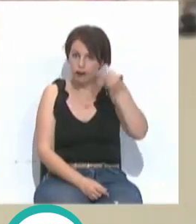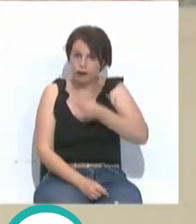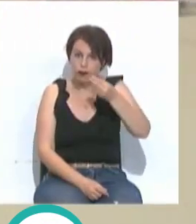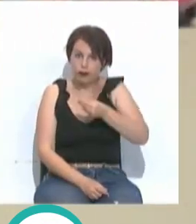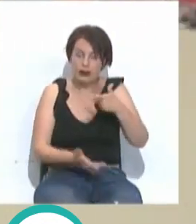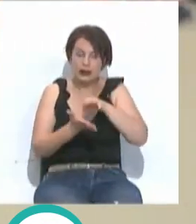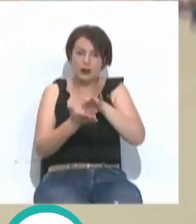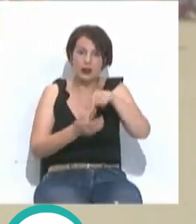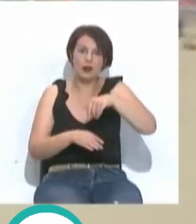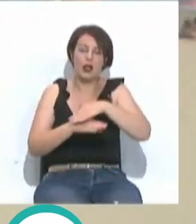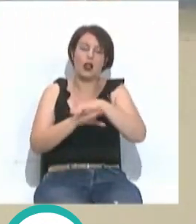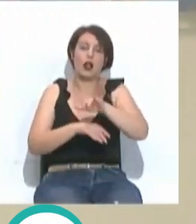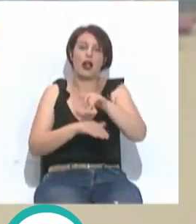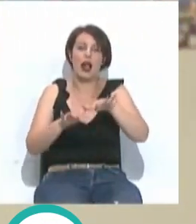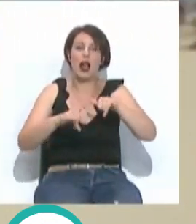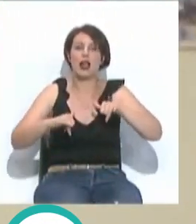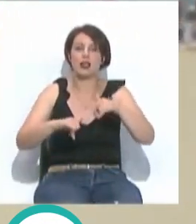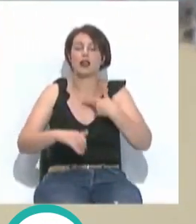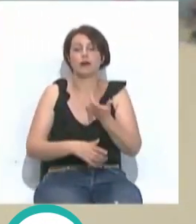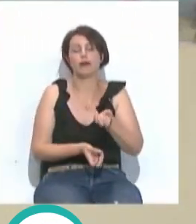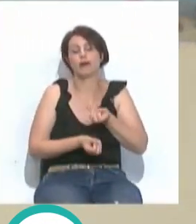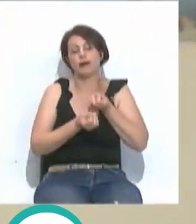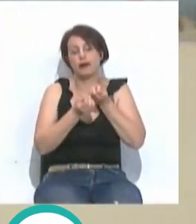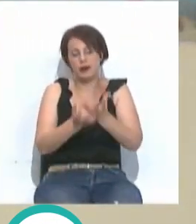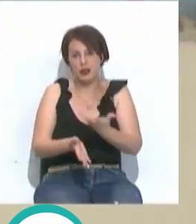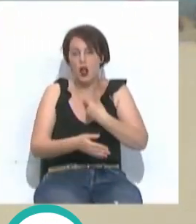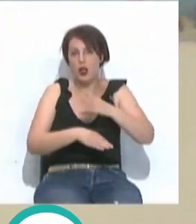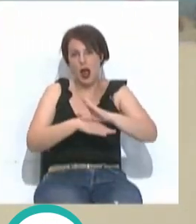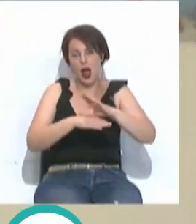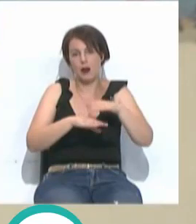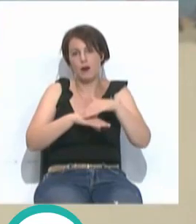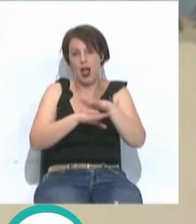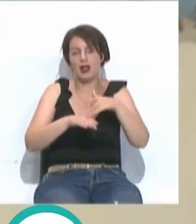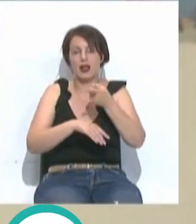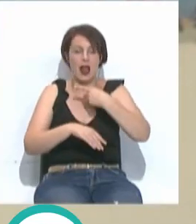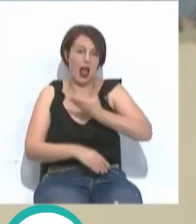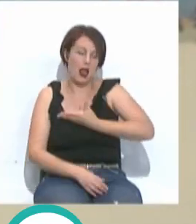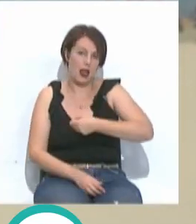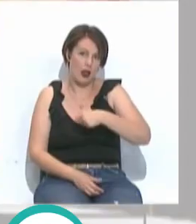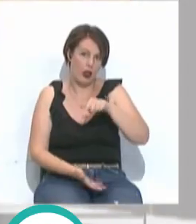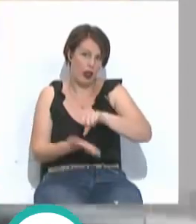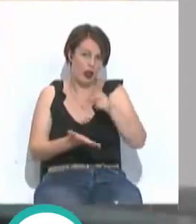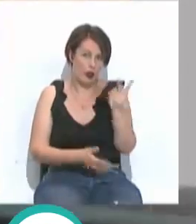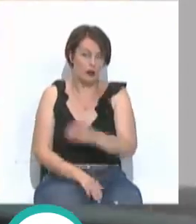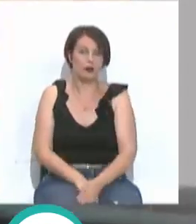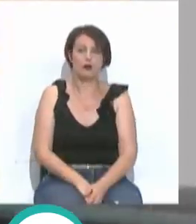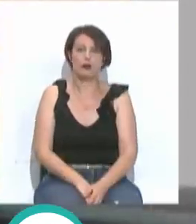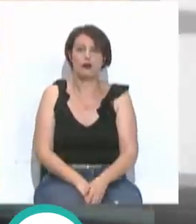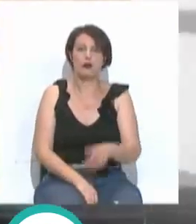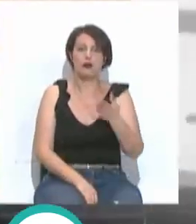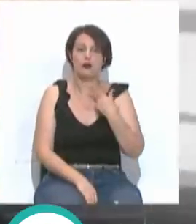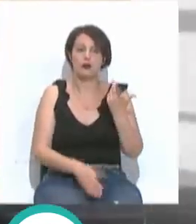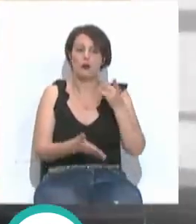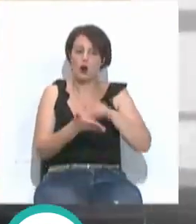mantiene también este verano la caleta. Así lo han trasladado la concejala de playas y el alcalde de la ciudad. Los